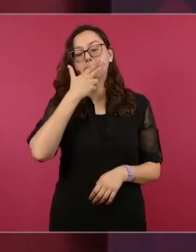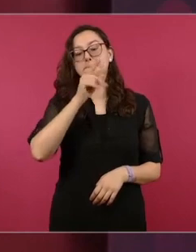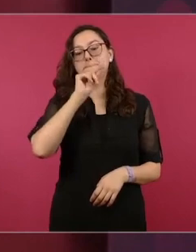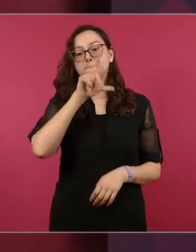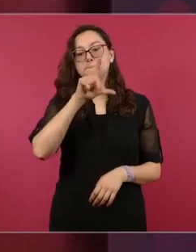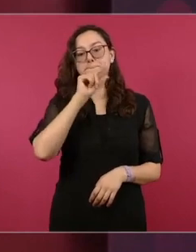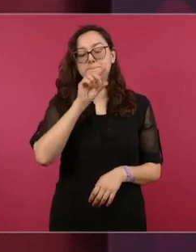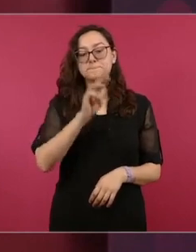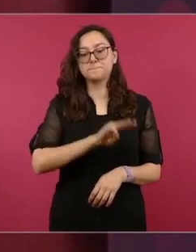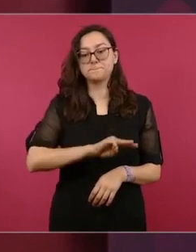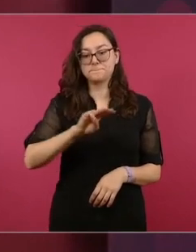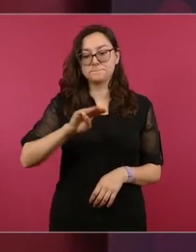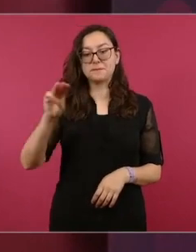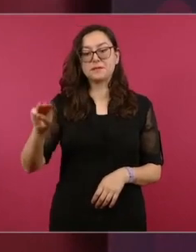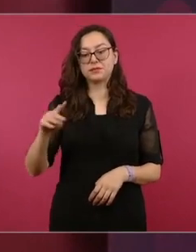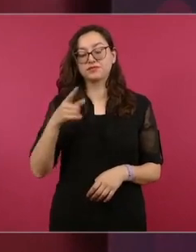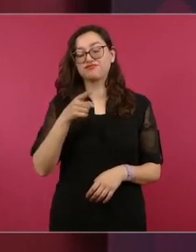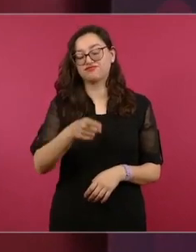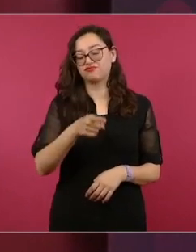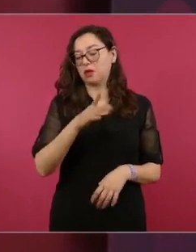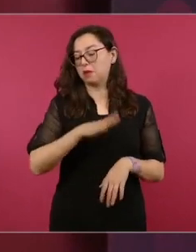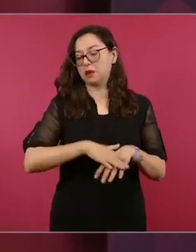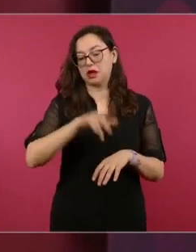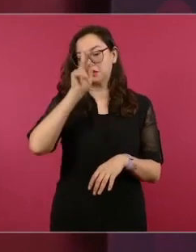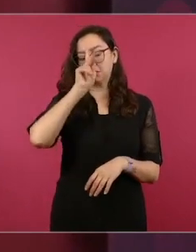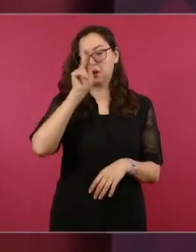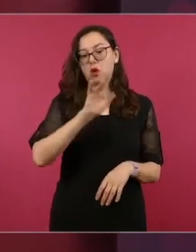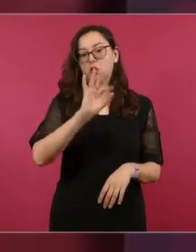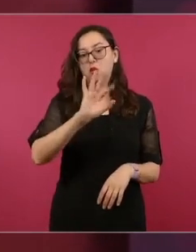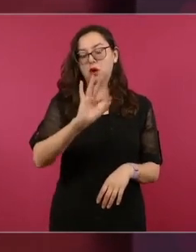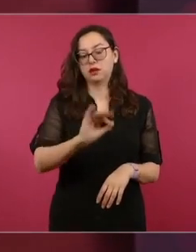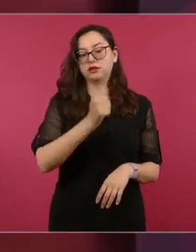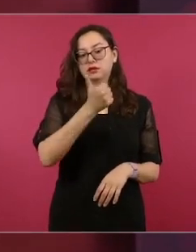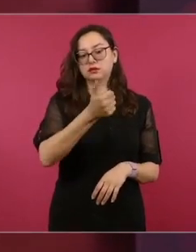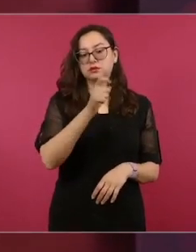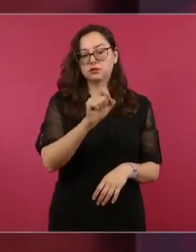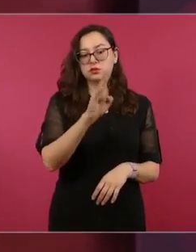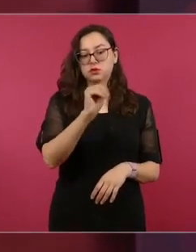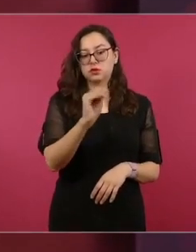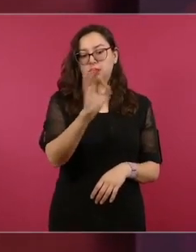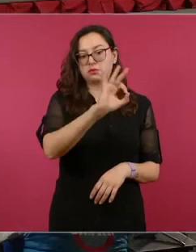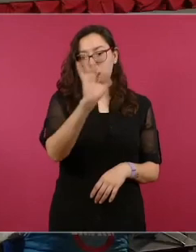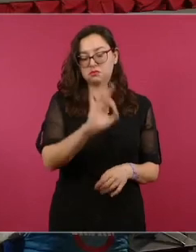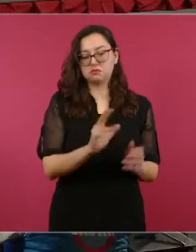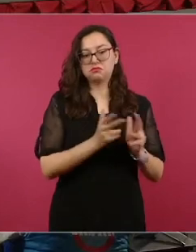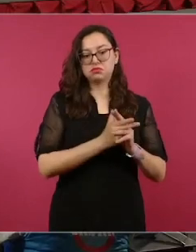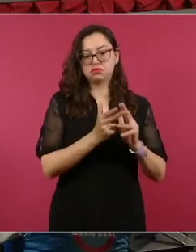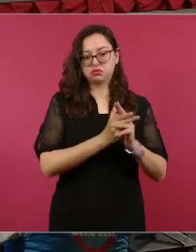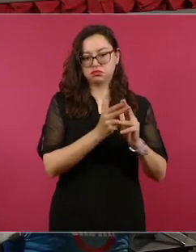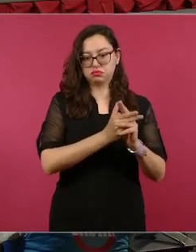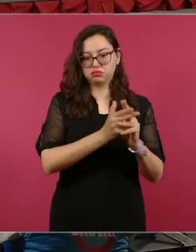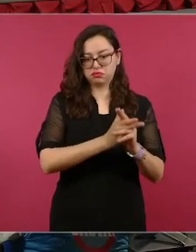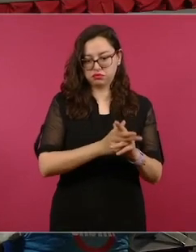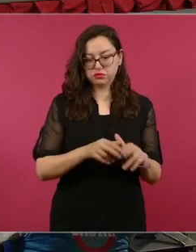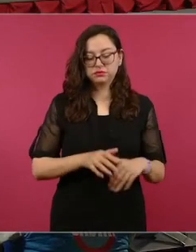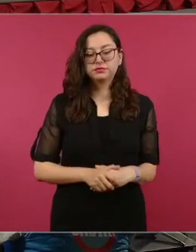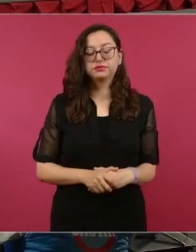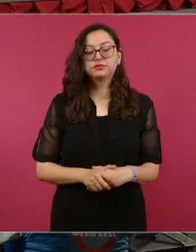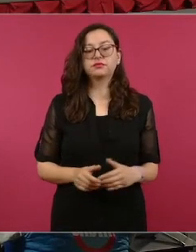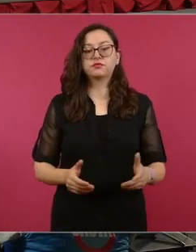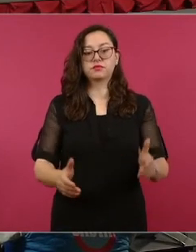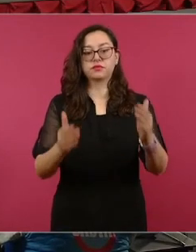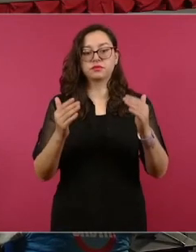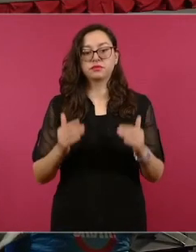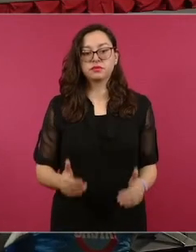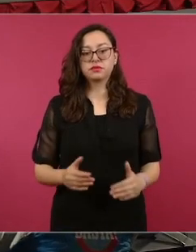Michoacán, concentran el 46.9 por ciento de este delito. Adelante. En relación con